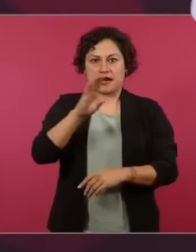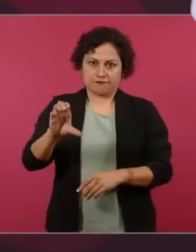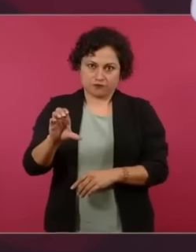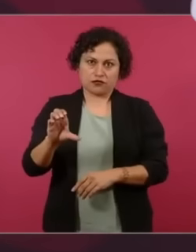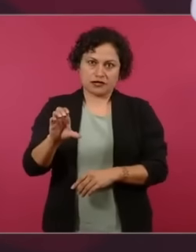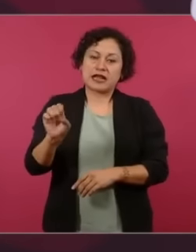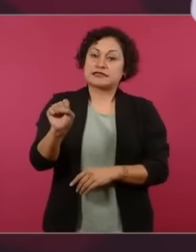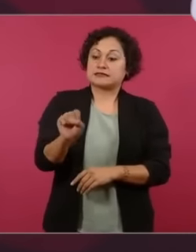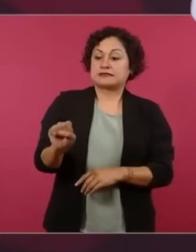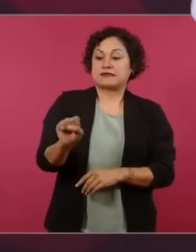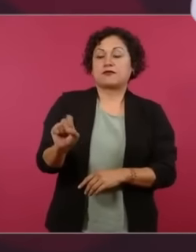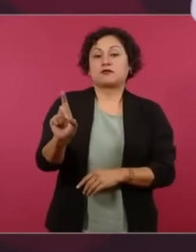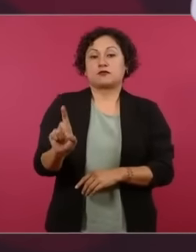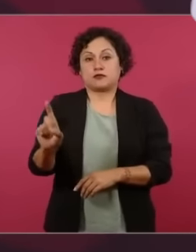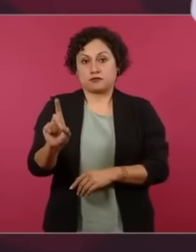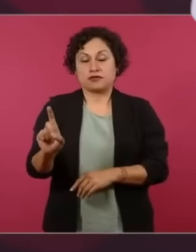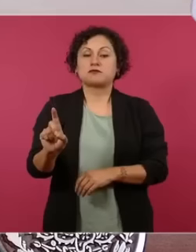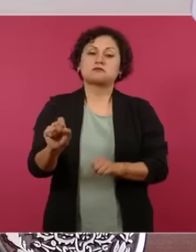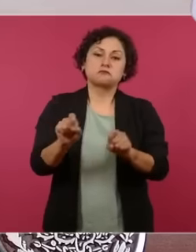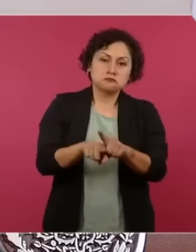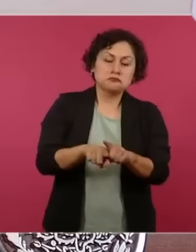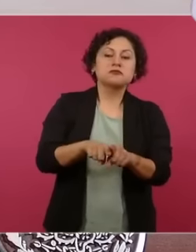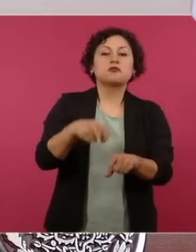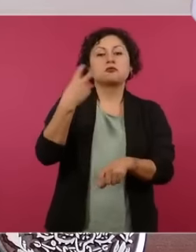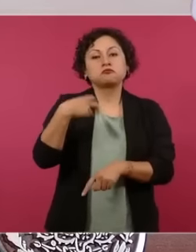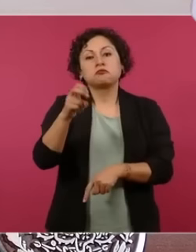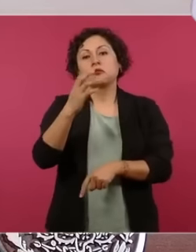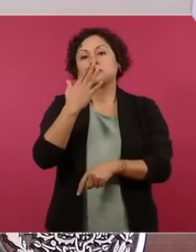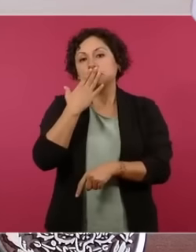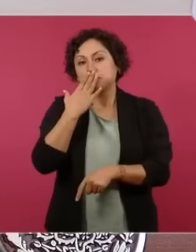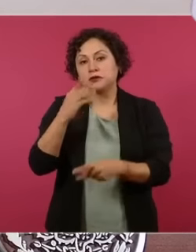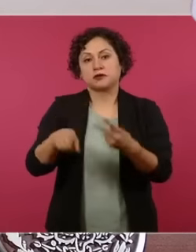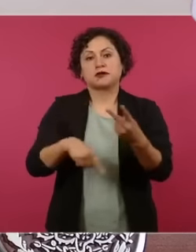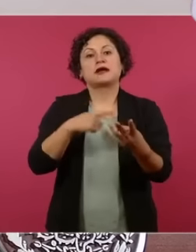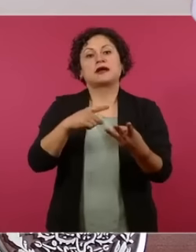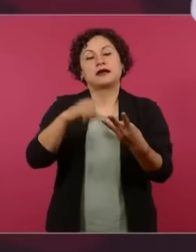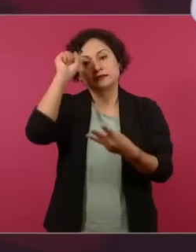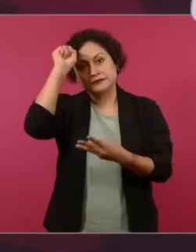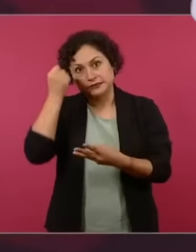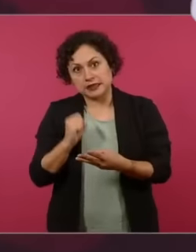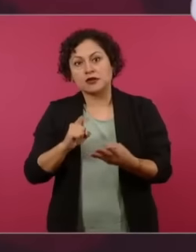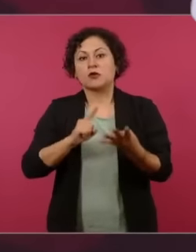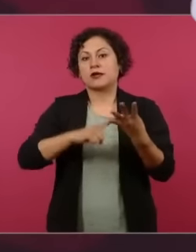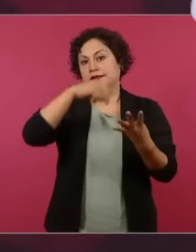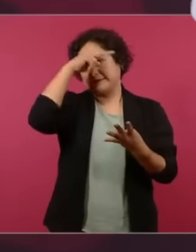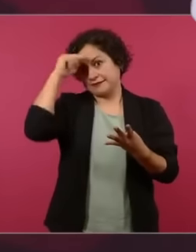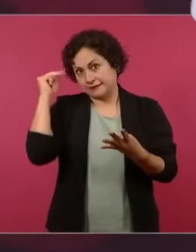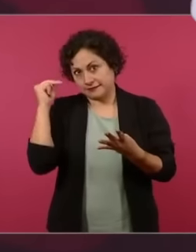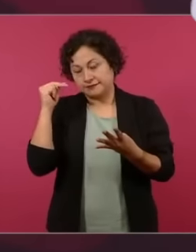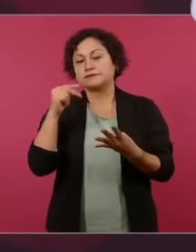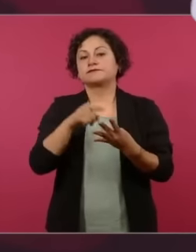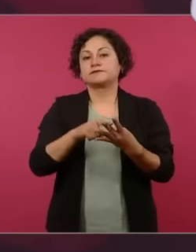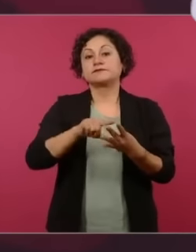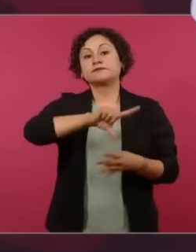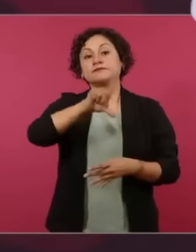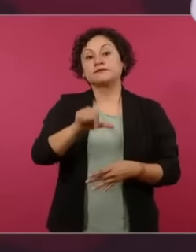esto con calma y recuerden que este año 2024 el programa de jóvenes construyendo el futuro pues aumentó el monto de su beca en un 20%